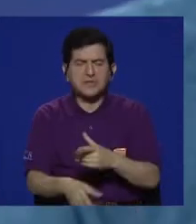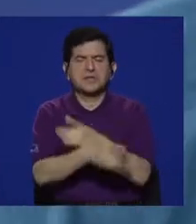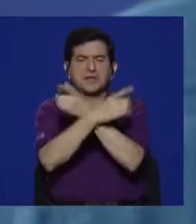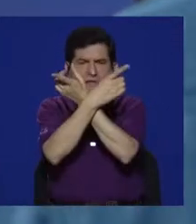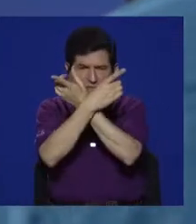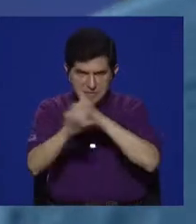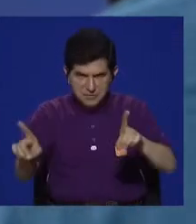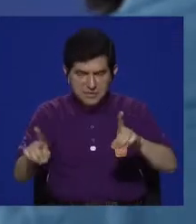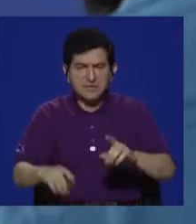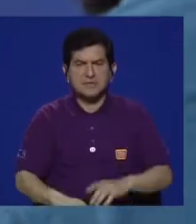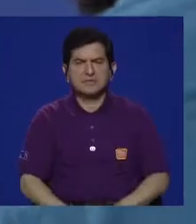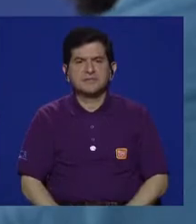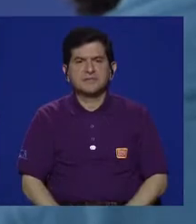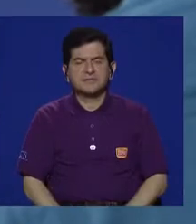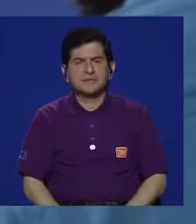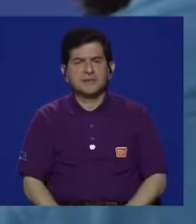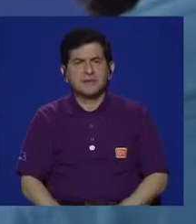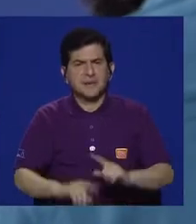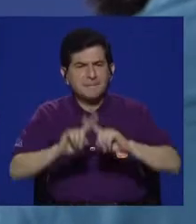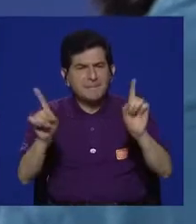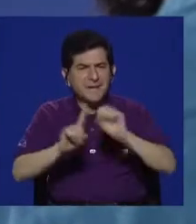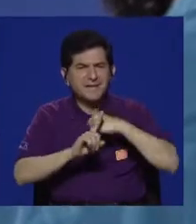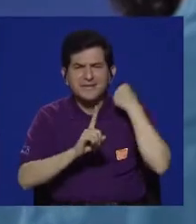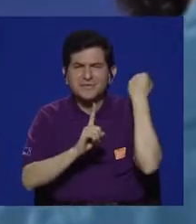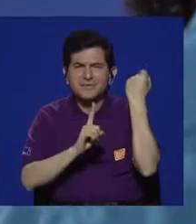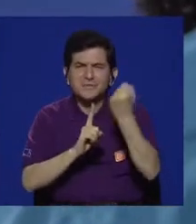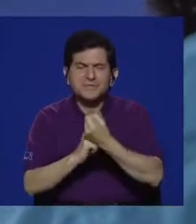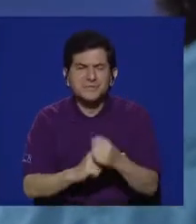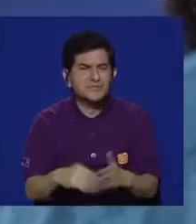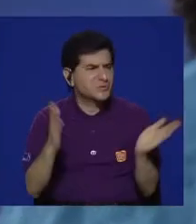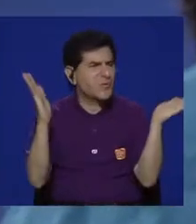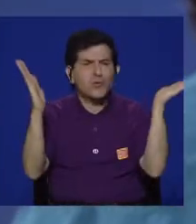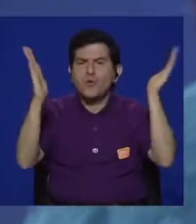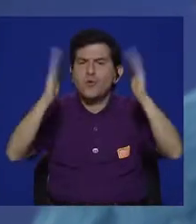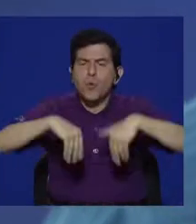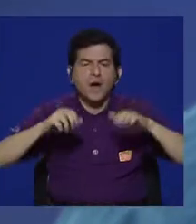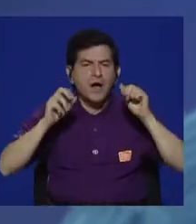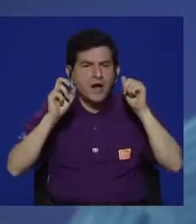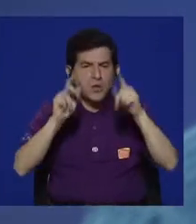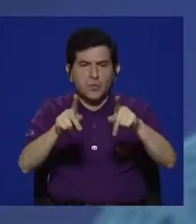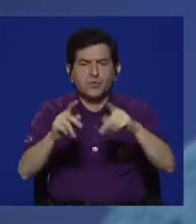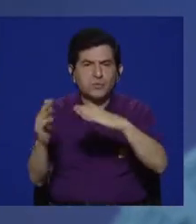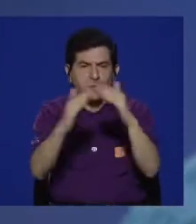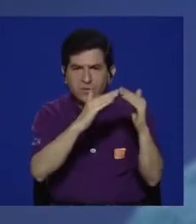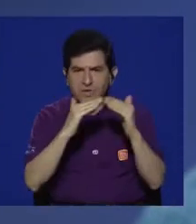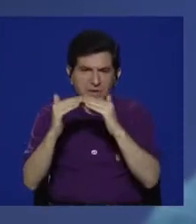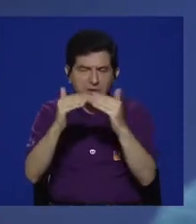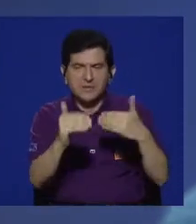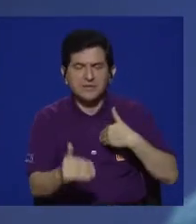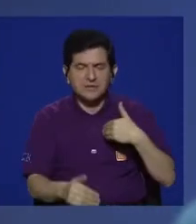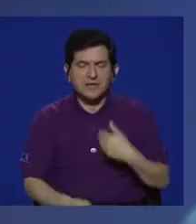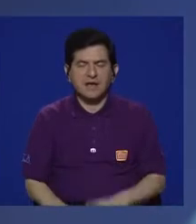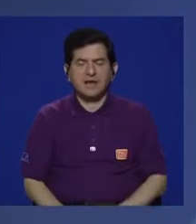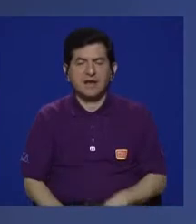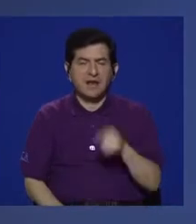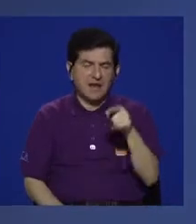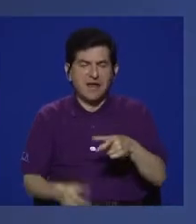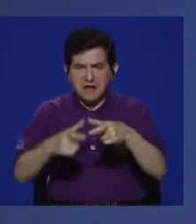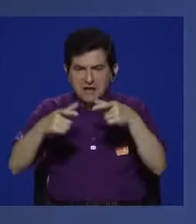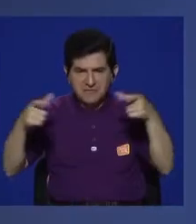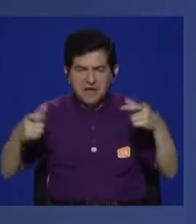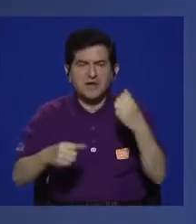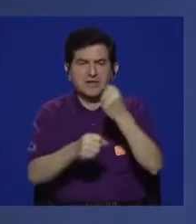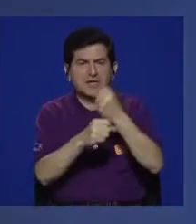democracia, haya esta situación de que no exista posibilidad de que las comunidades tengan frecuencias para